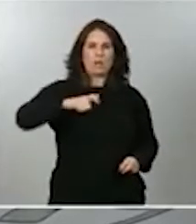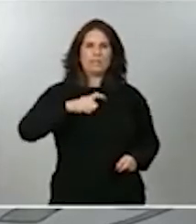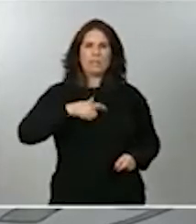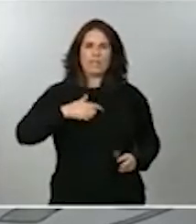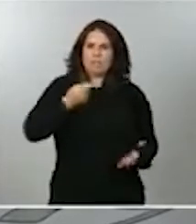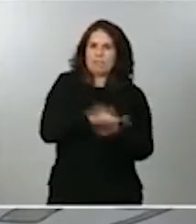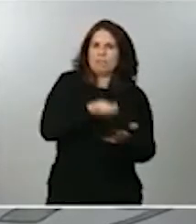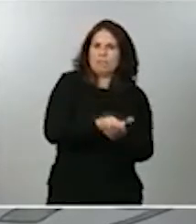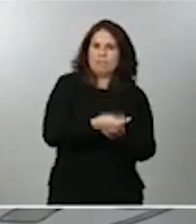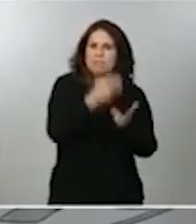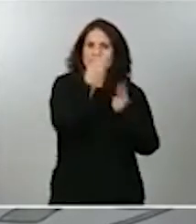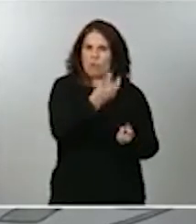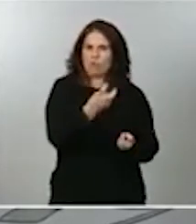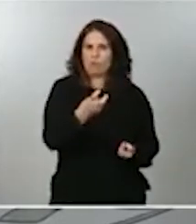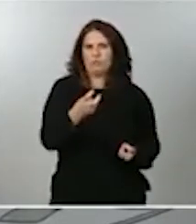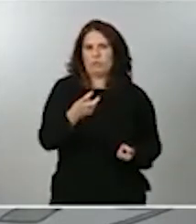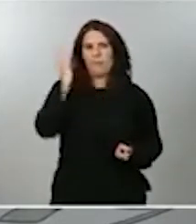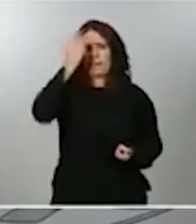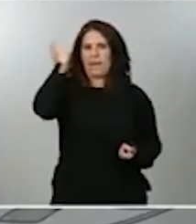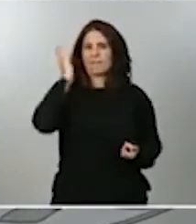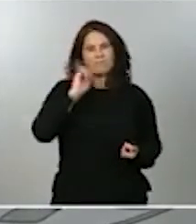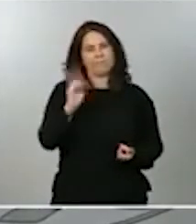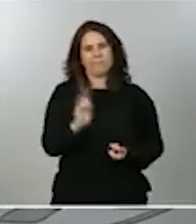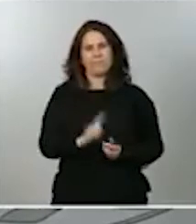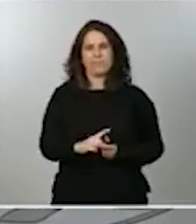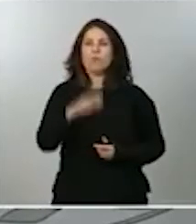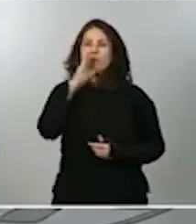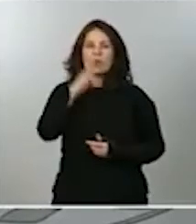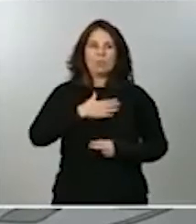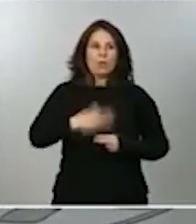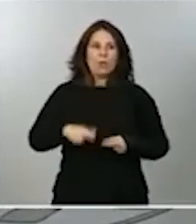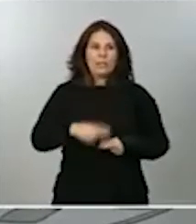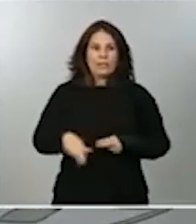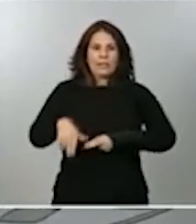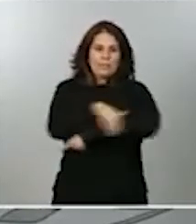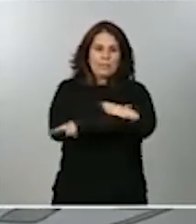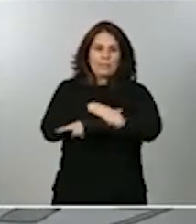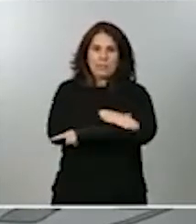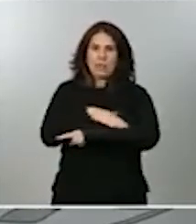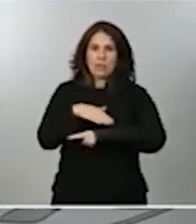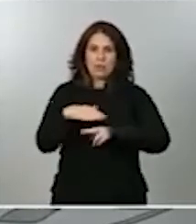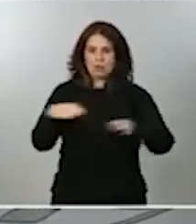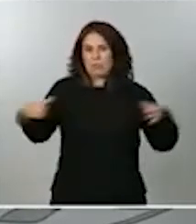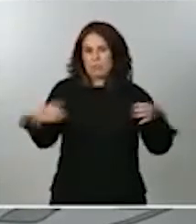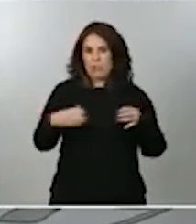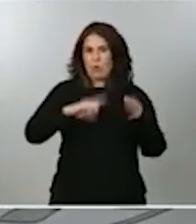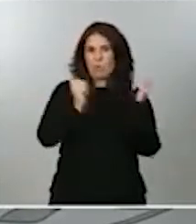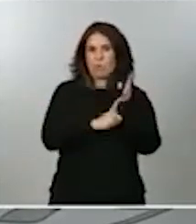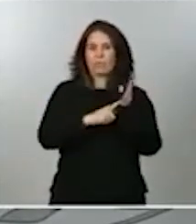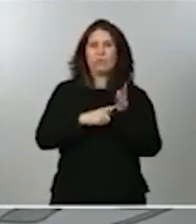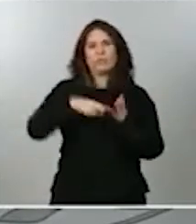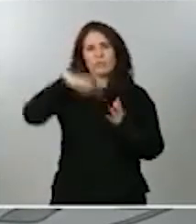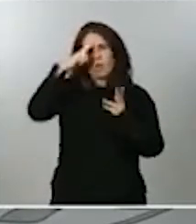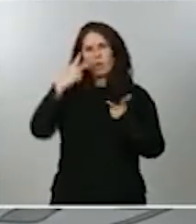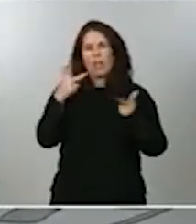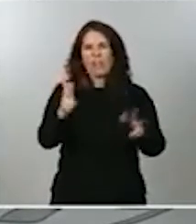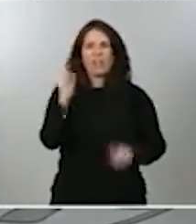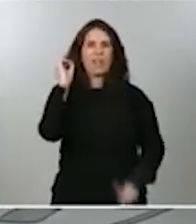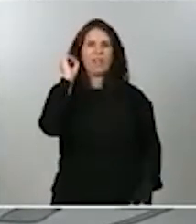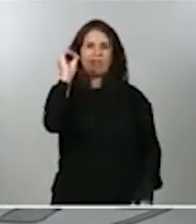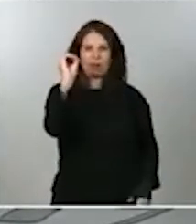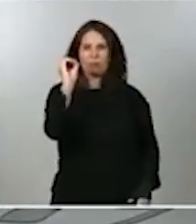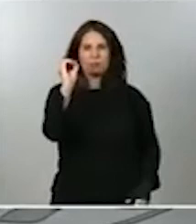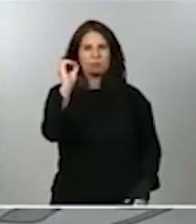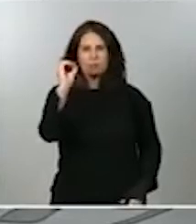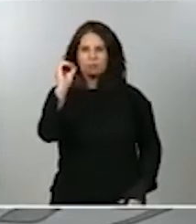Por eso, la política del Ministerio, de todo el Gobierno, ha sido y seguirá siendo tolerancia cero contra cualquier práctica